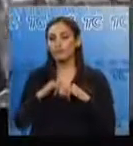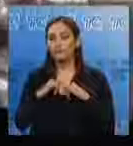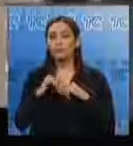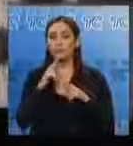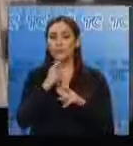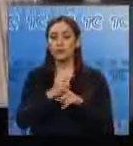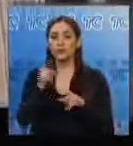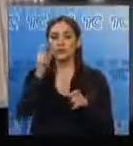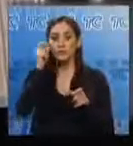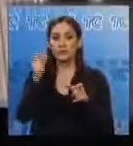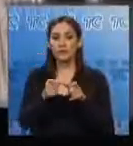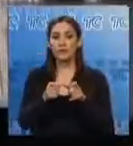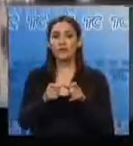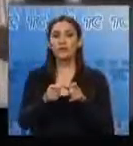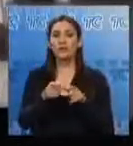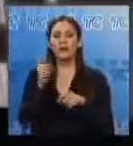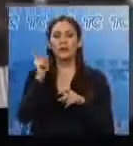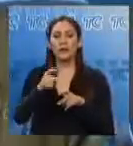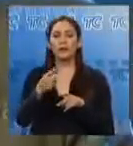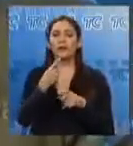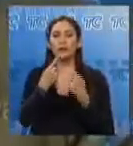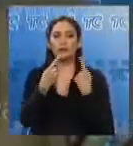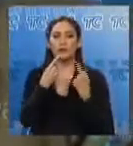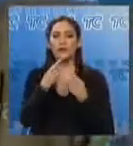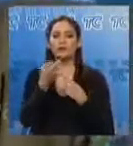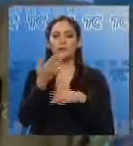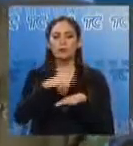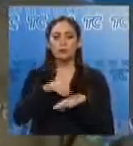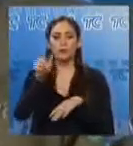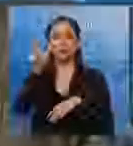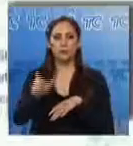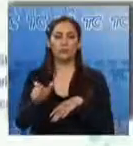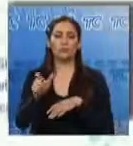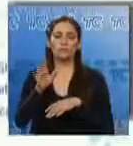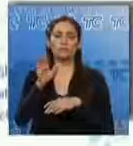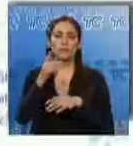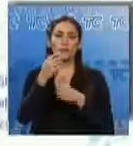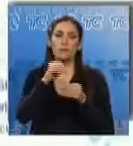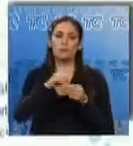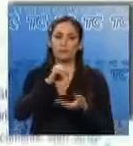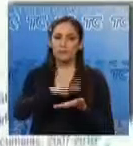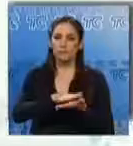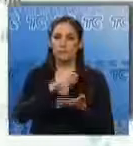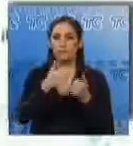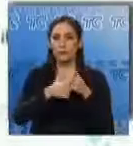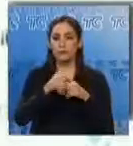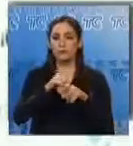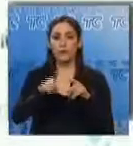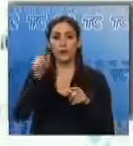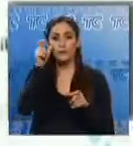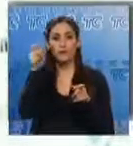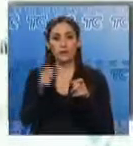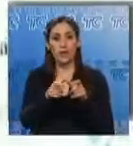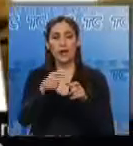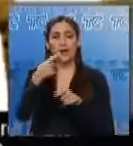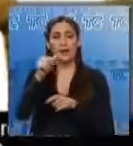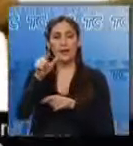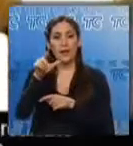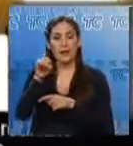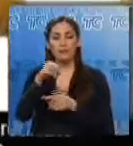ecuatoriano receptará su versión sobre el delito que se le imputa en el país nórdico. En los próximos días, el fiscal Galo Chiriboga